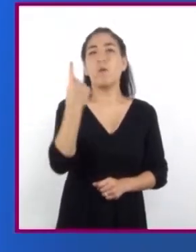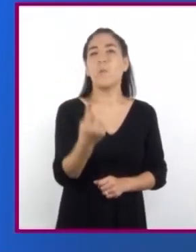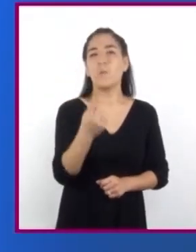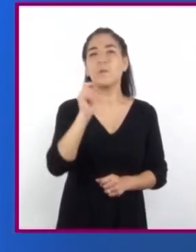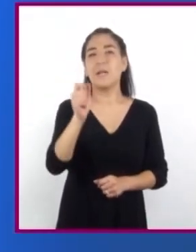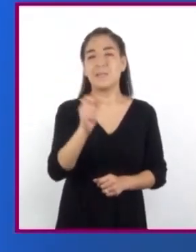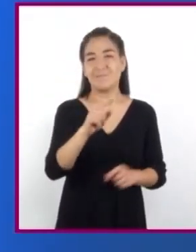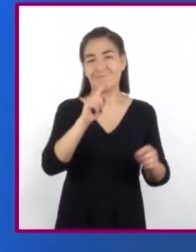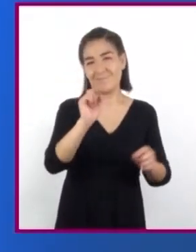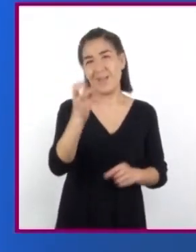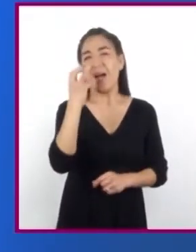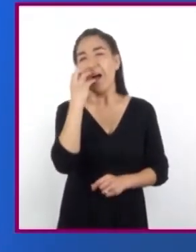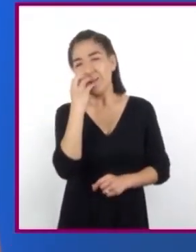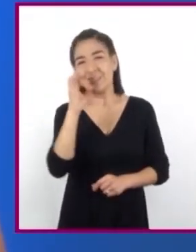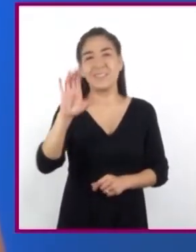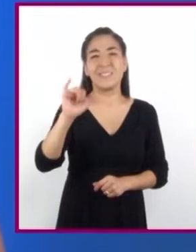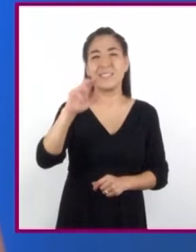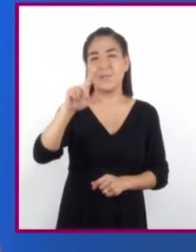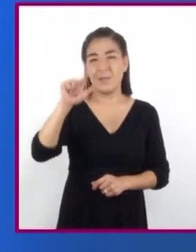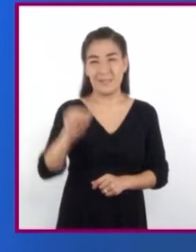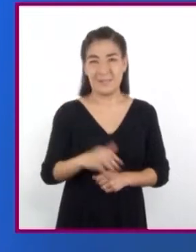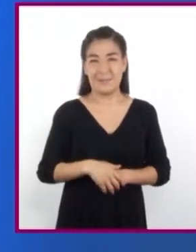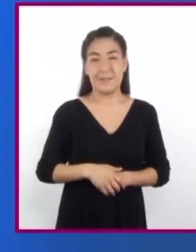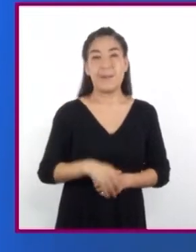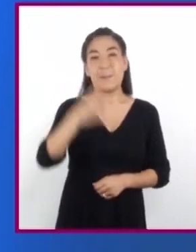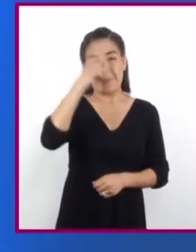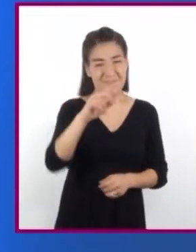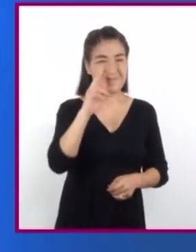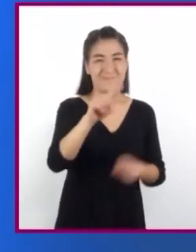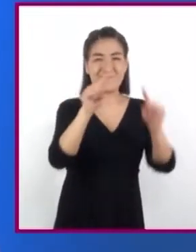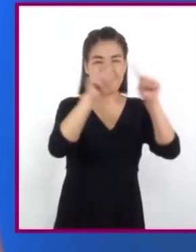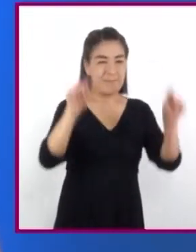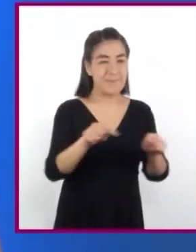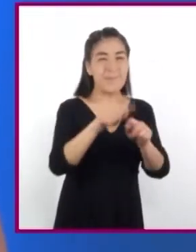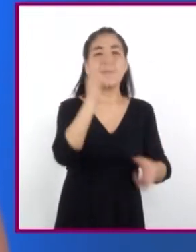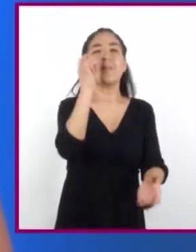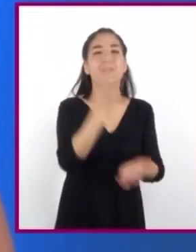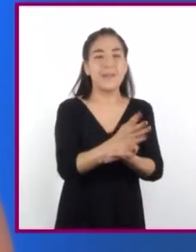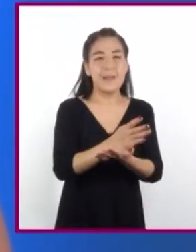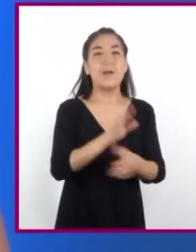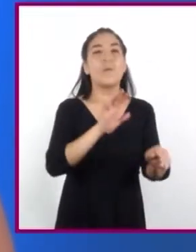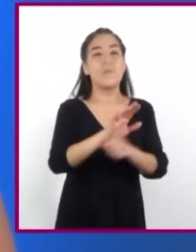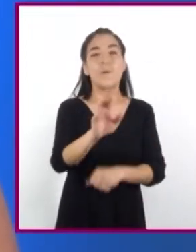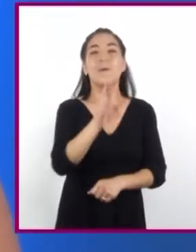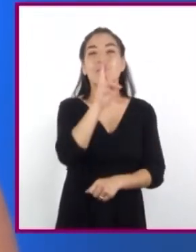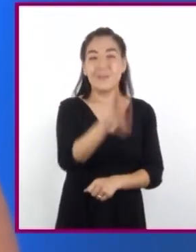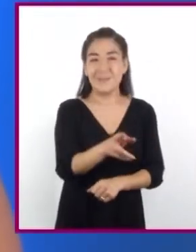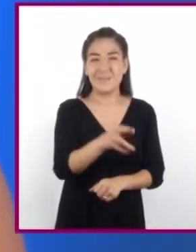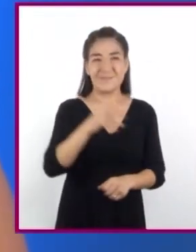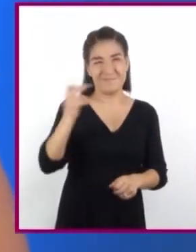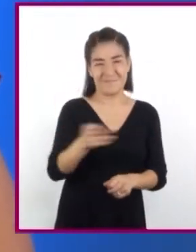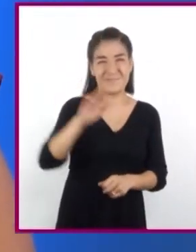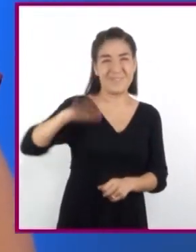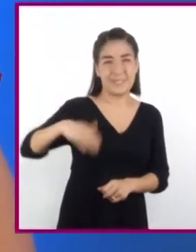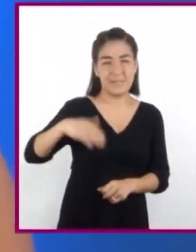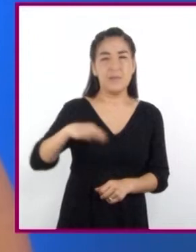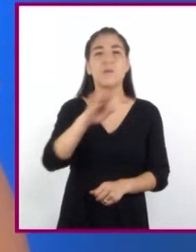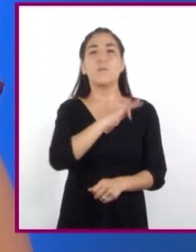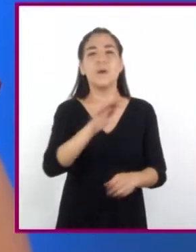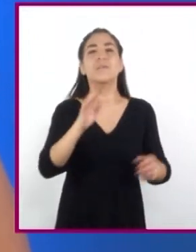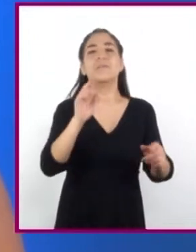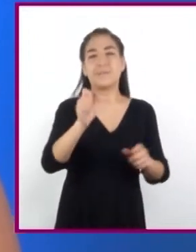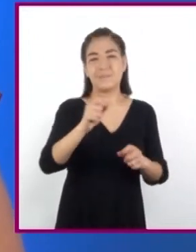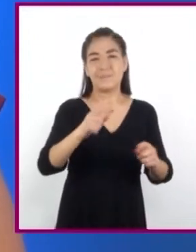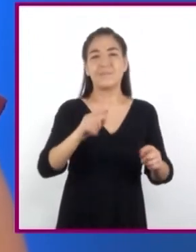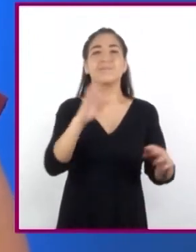pieza de ciruela? Al apoyarnos con la tabla identificamos que para obtener la respuesta a la pregunta anterior podemos dividir